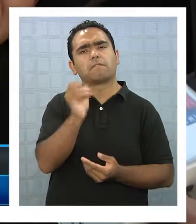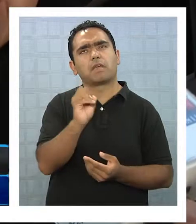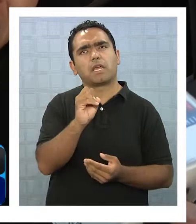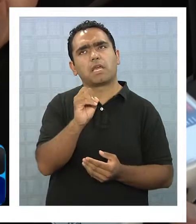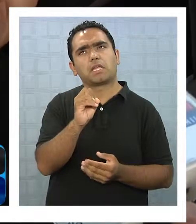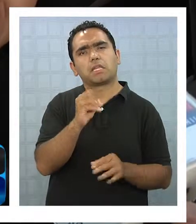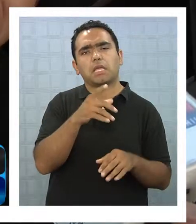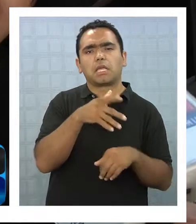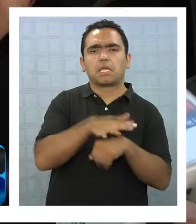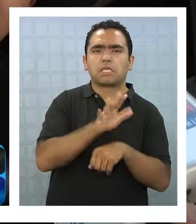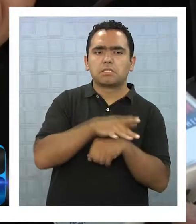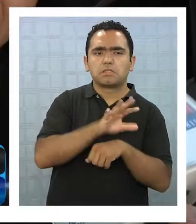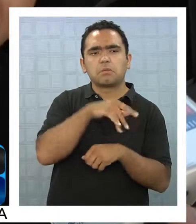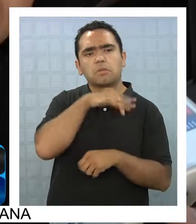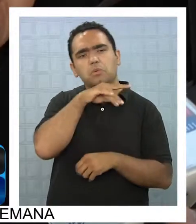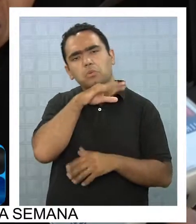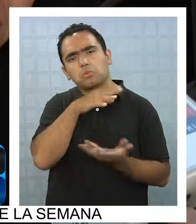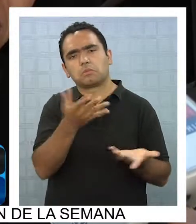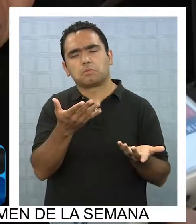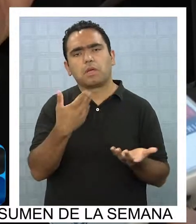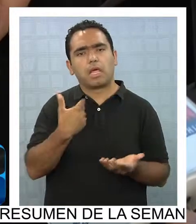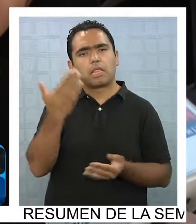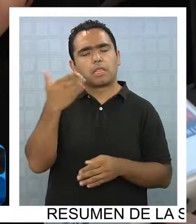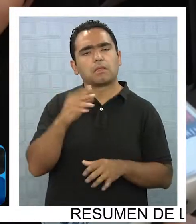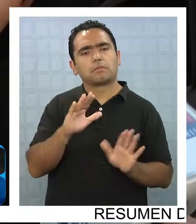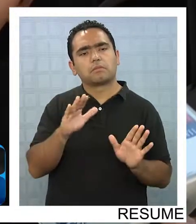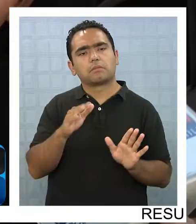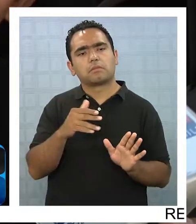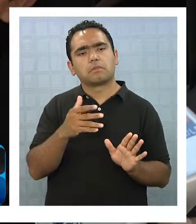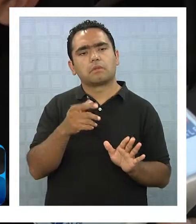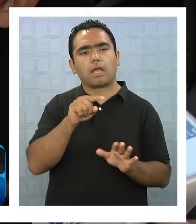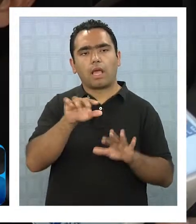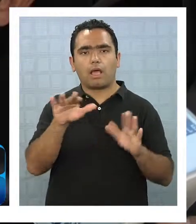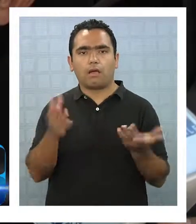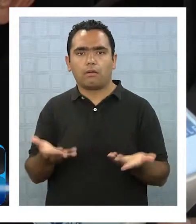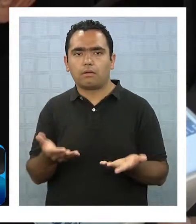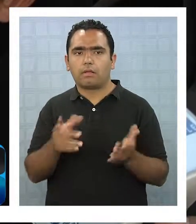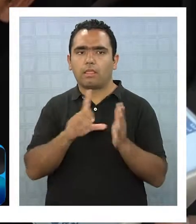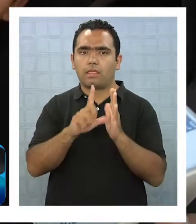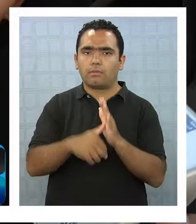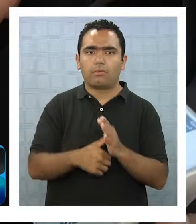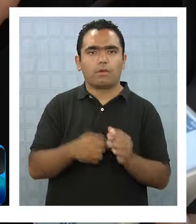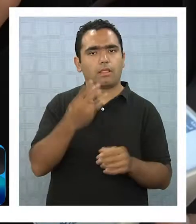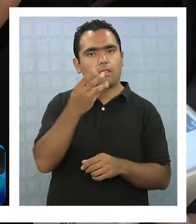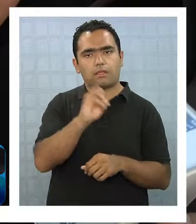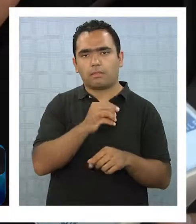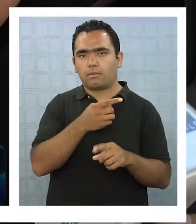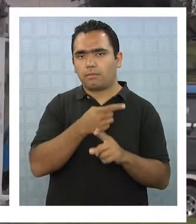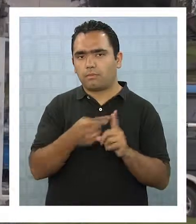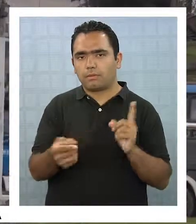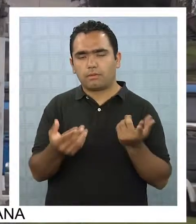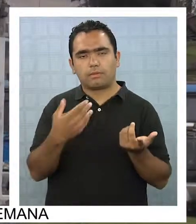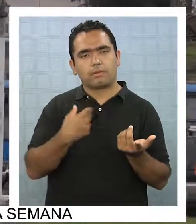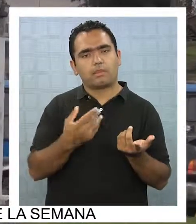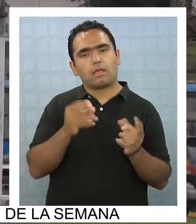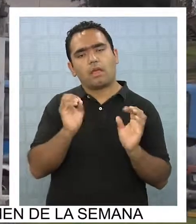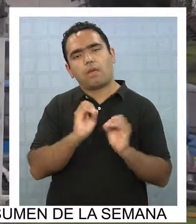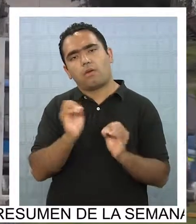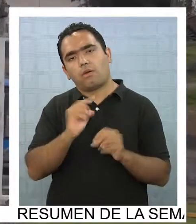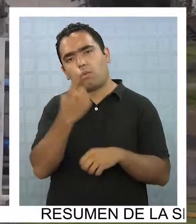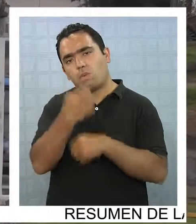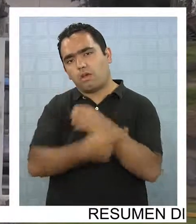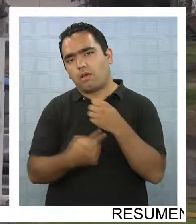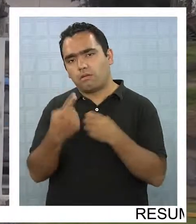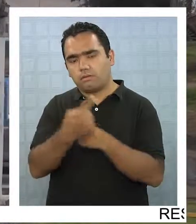minutos, lo mínimo 15-20 minutos y ahora media hora, una hora de